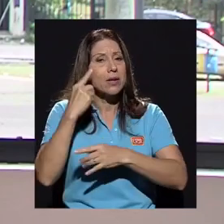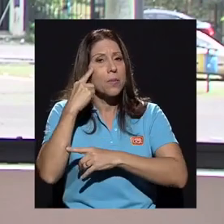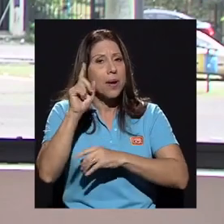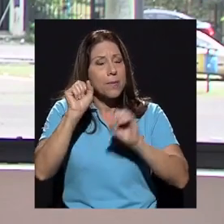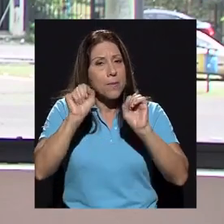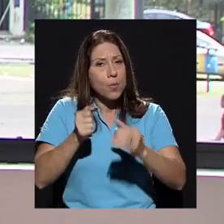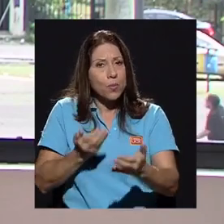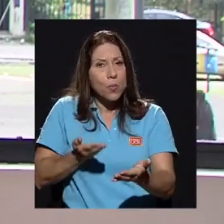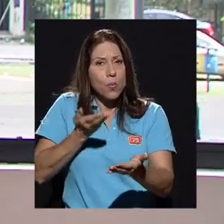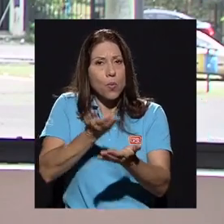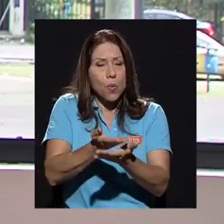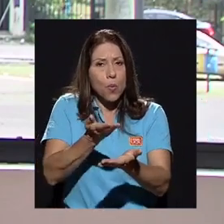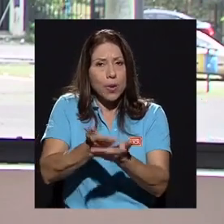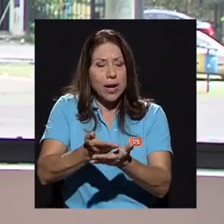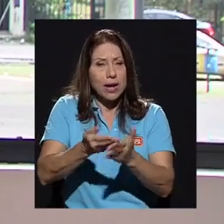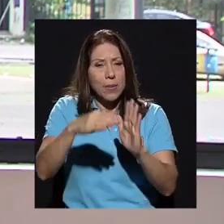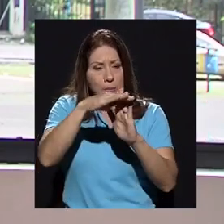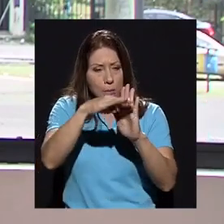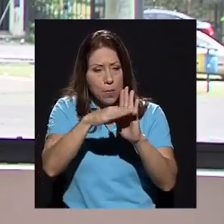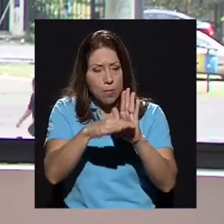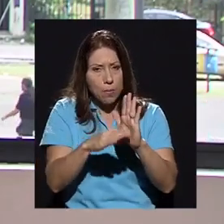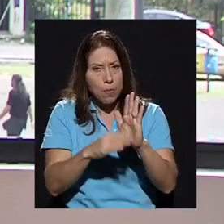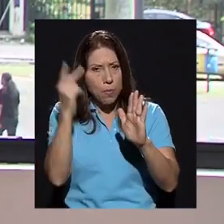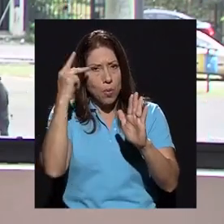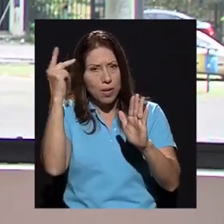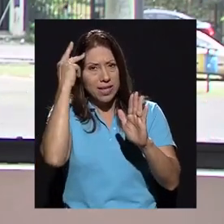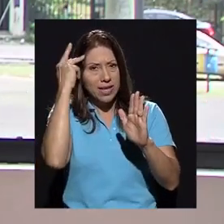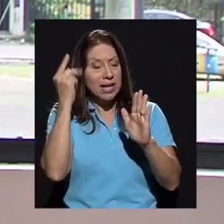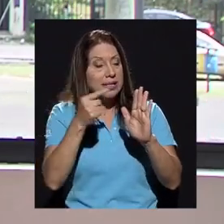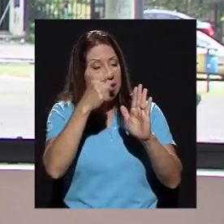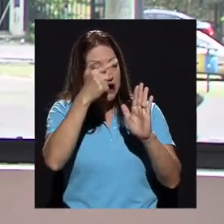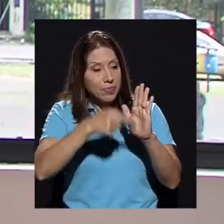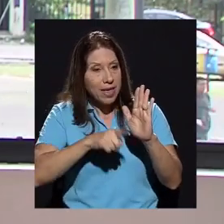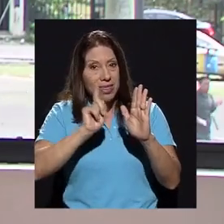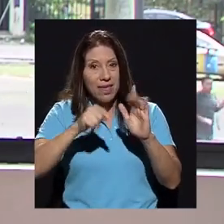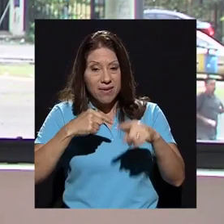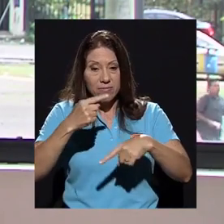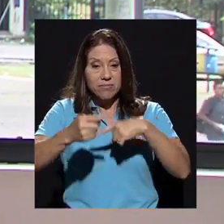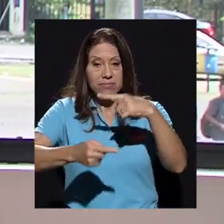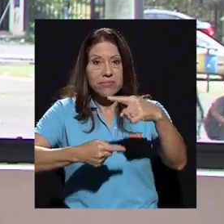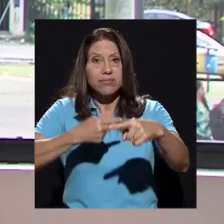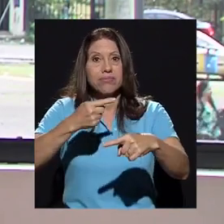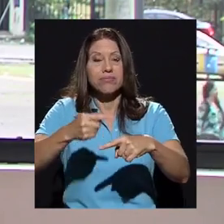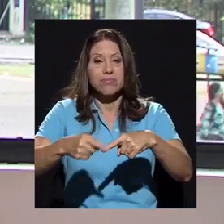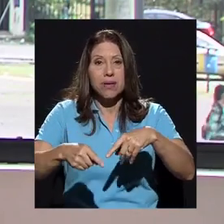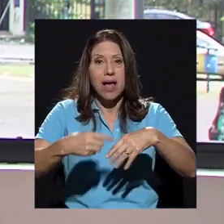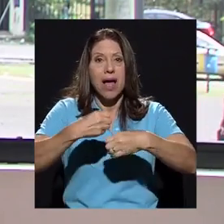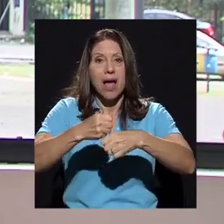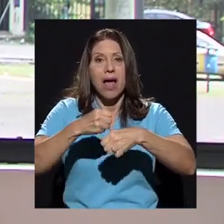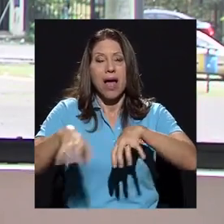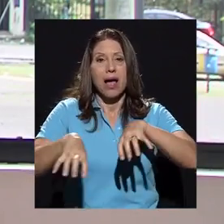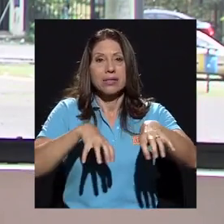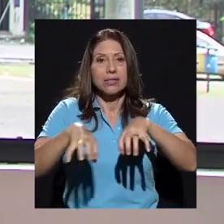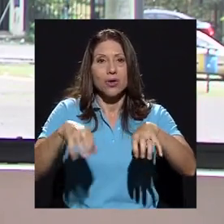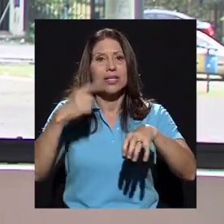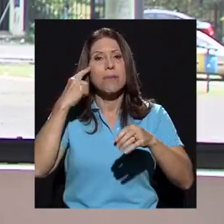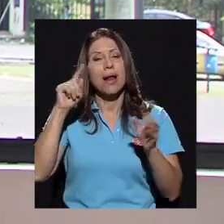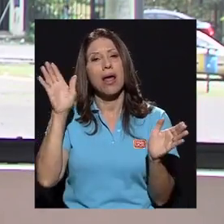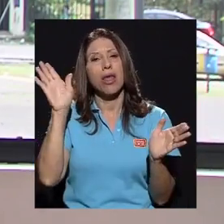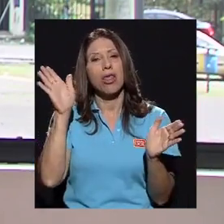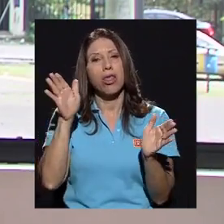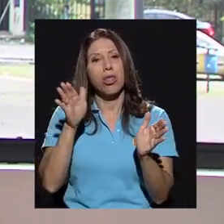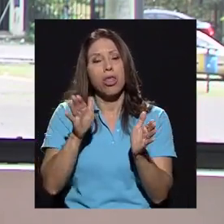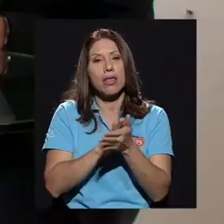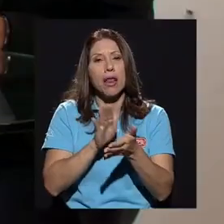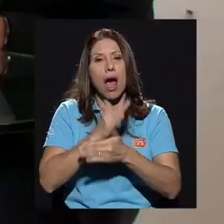proponer políticas las cuales deberían generar en acciones para la disminución de trámites en la